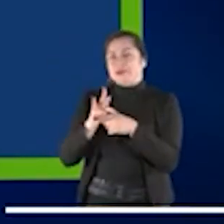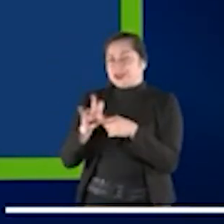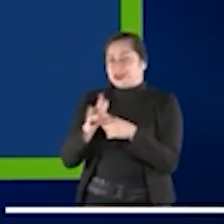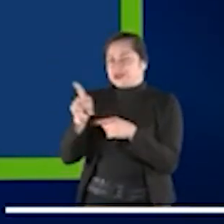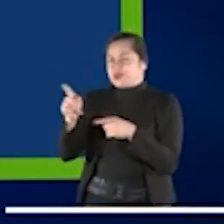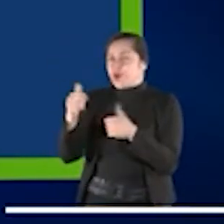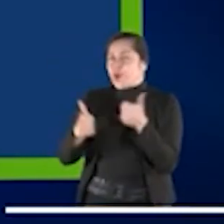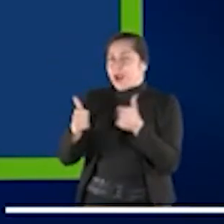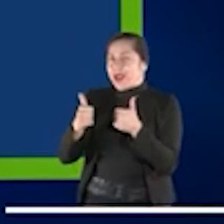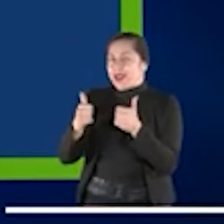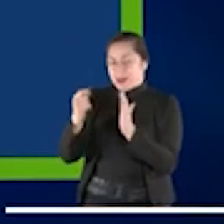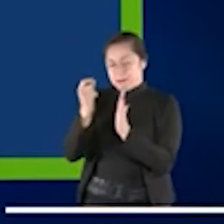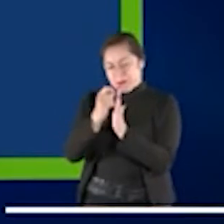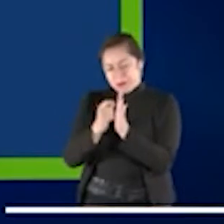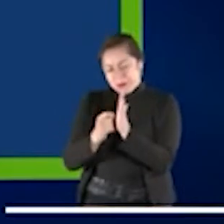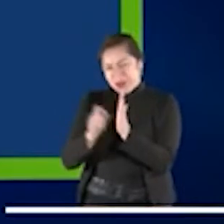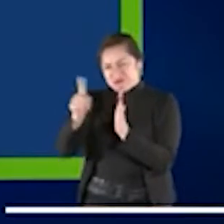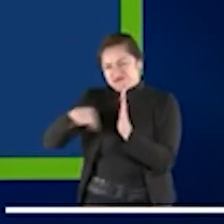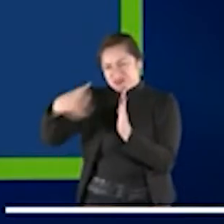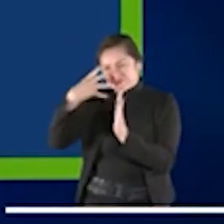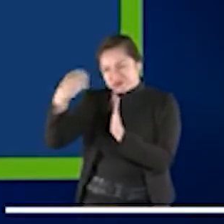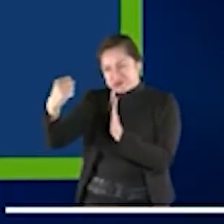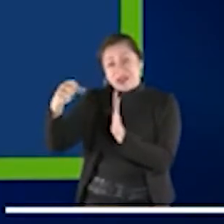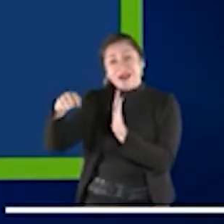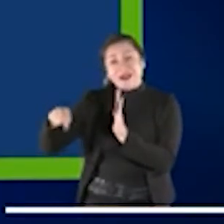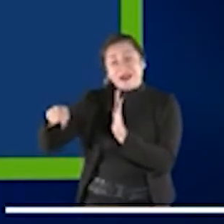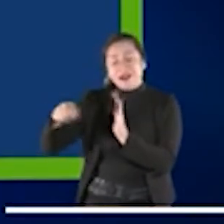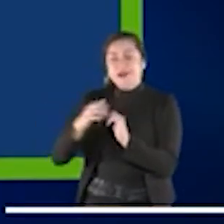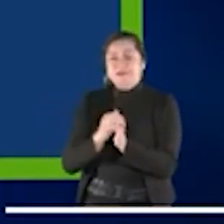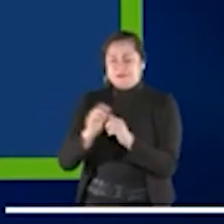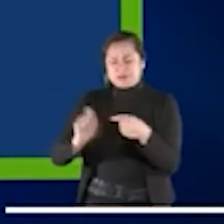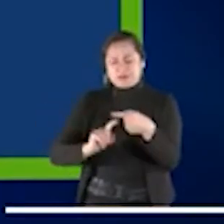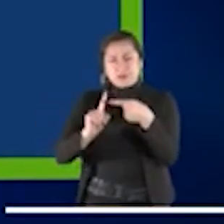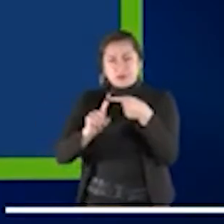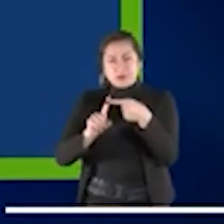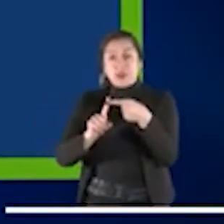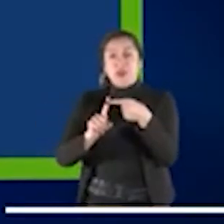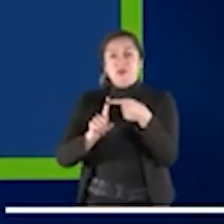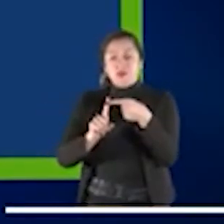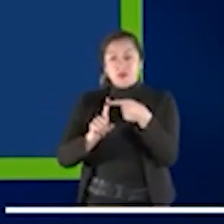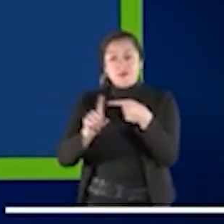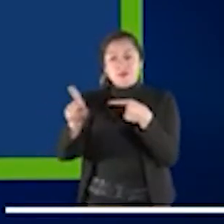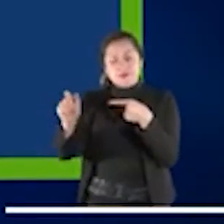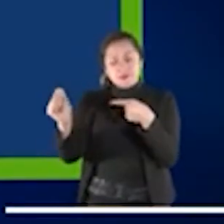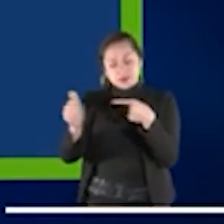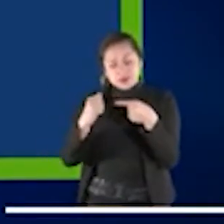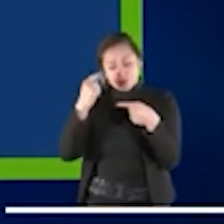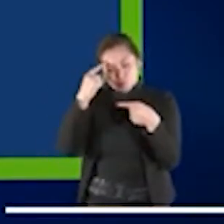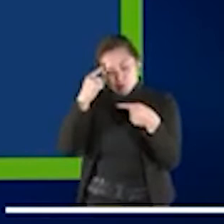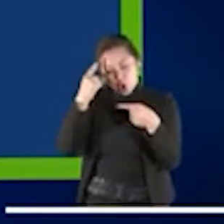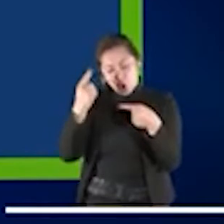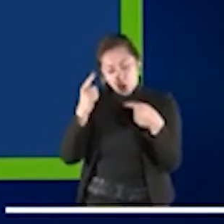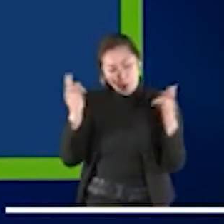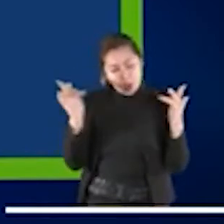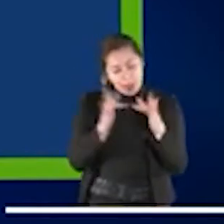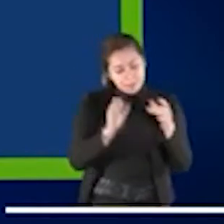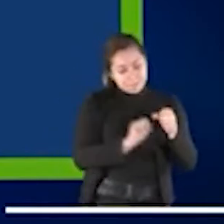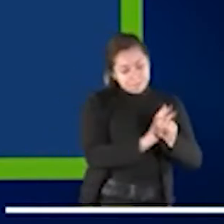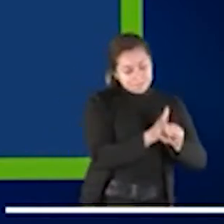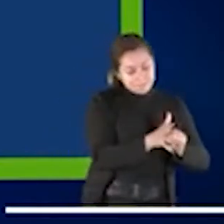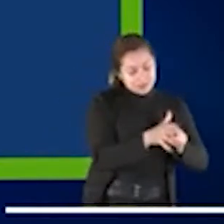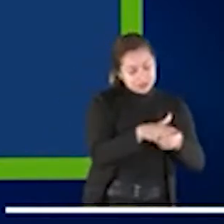El primer principio en cómo dar la justicia en tiempo de COVID-19